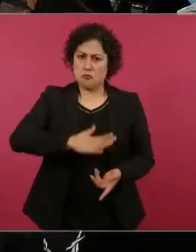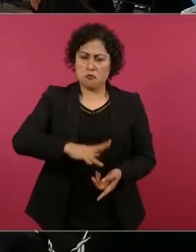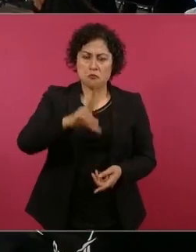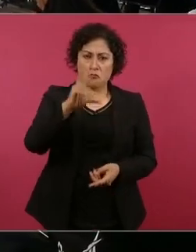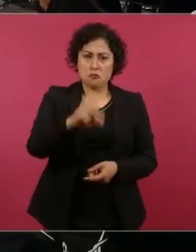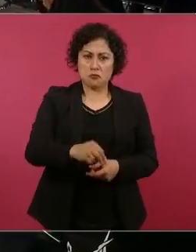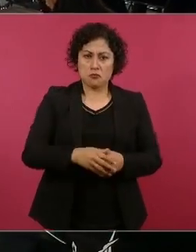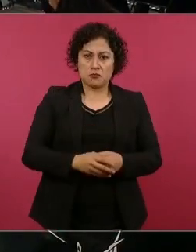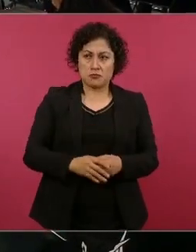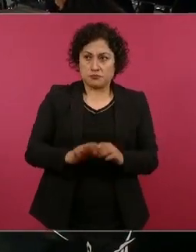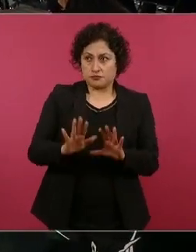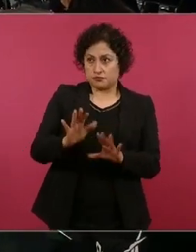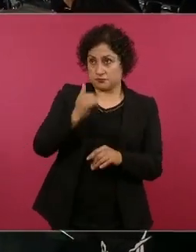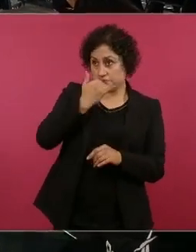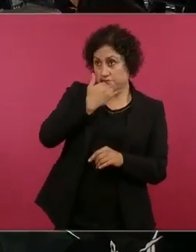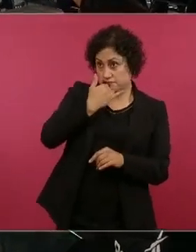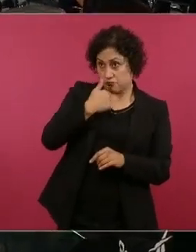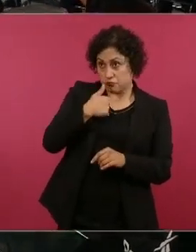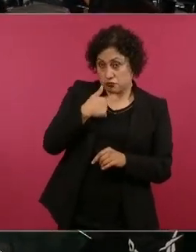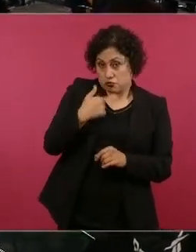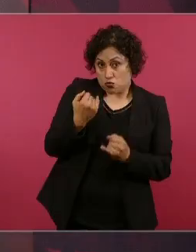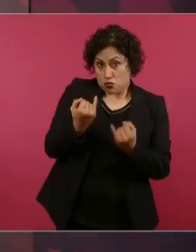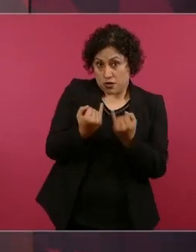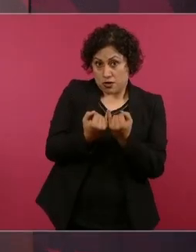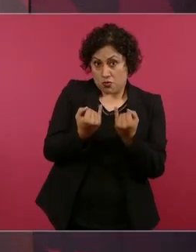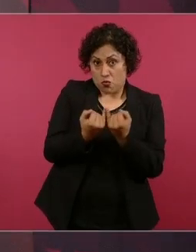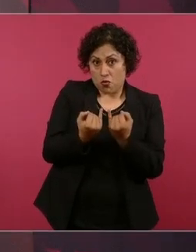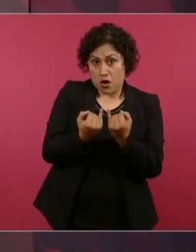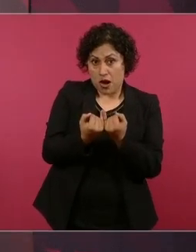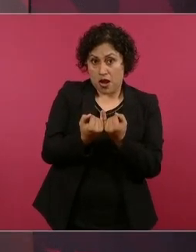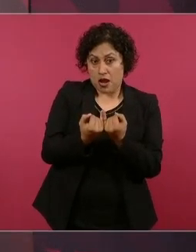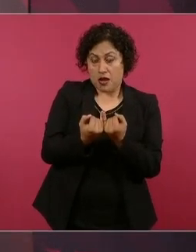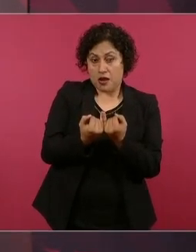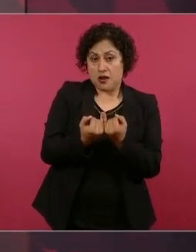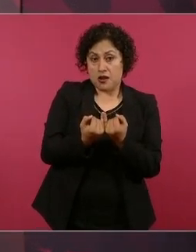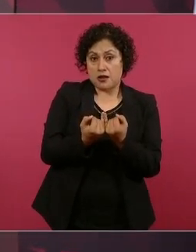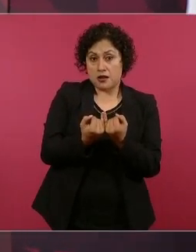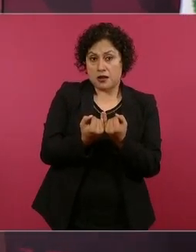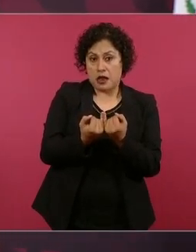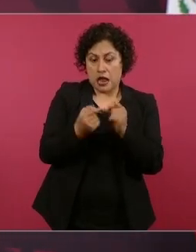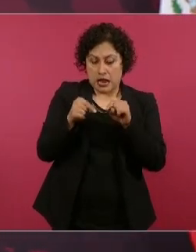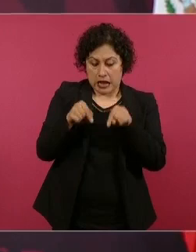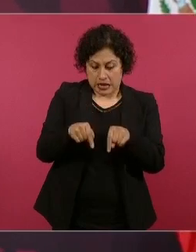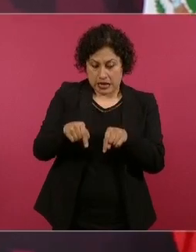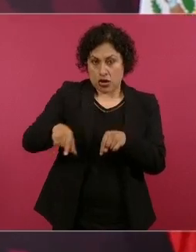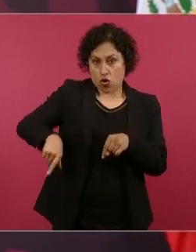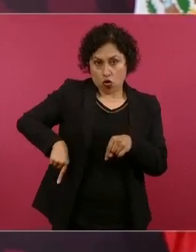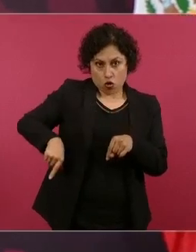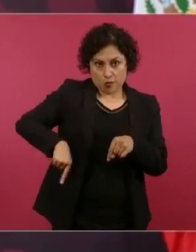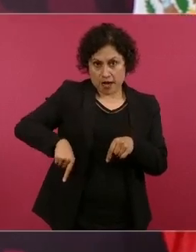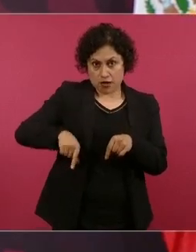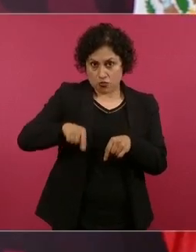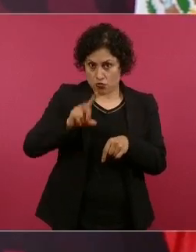Yo también me voy a quedar, no en el gobierno, pero me quedo en México,